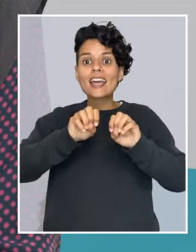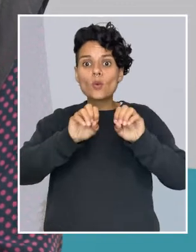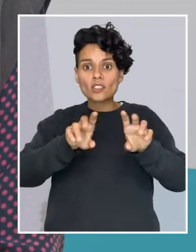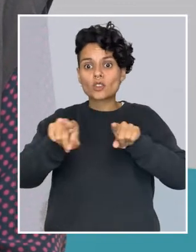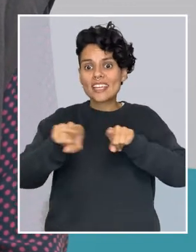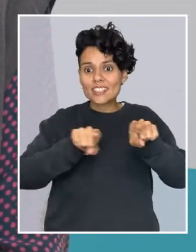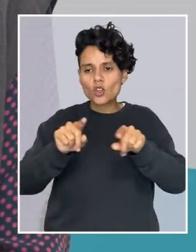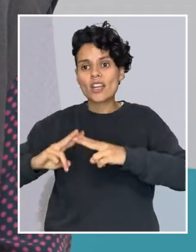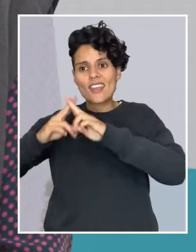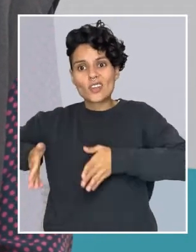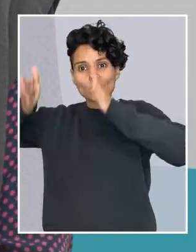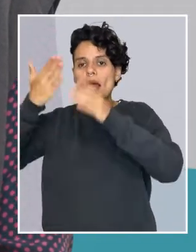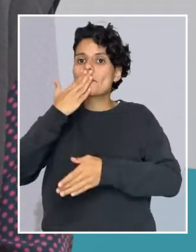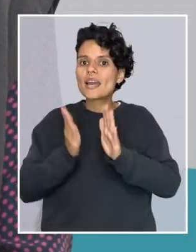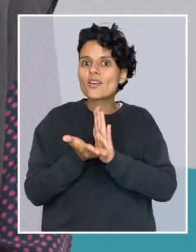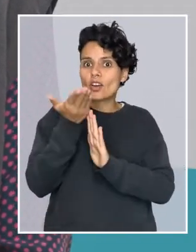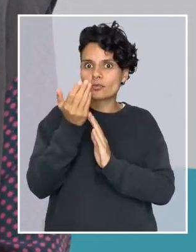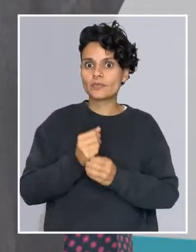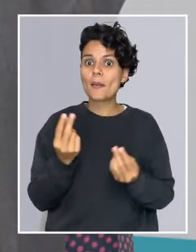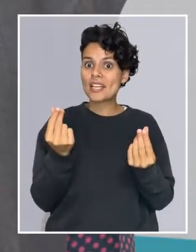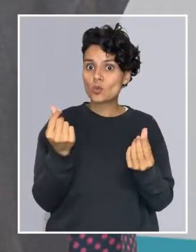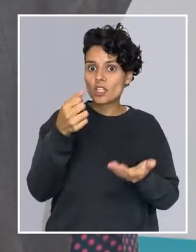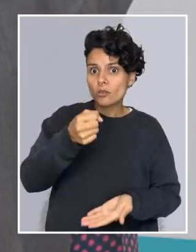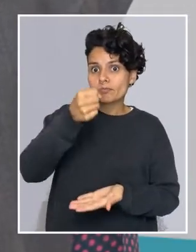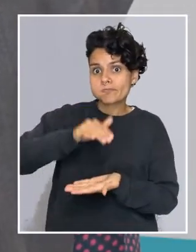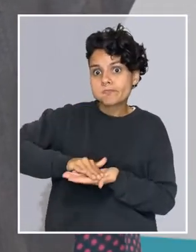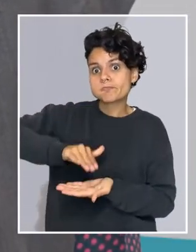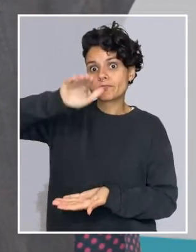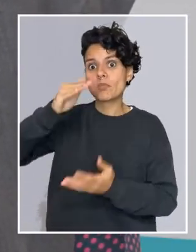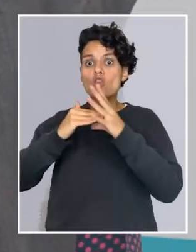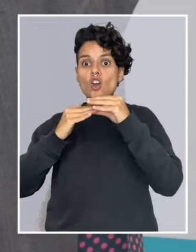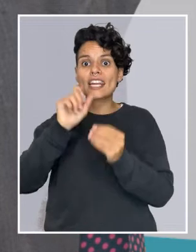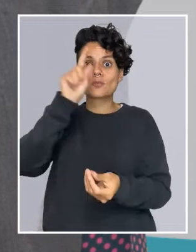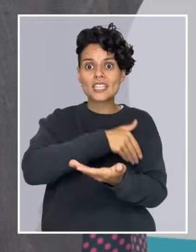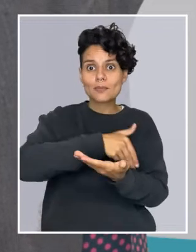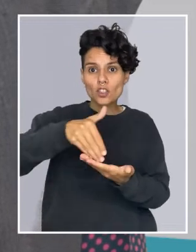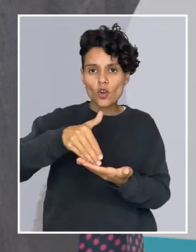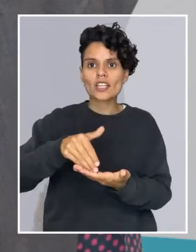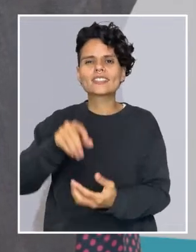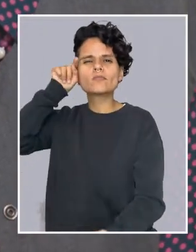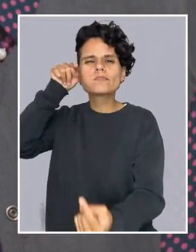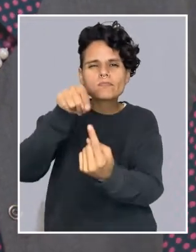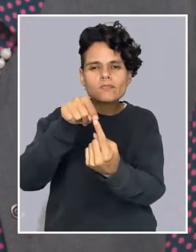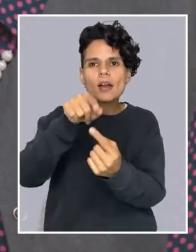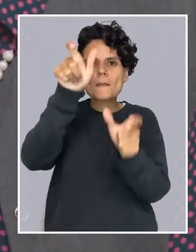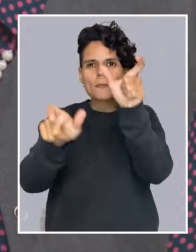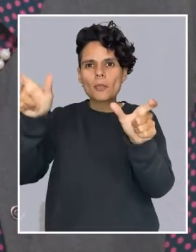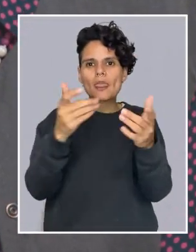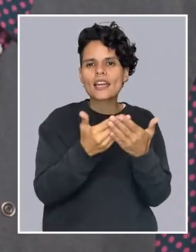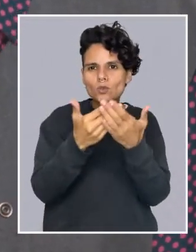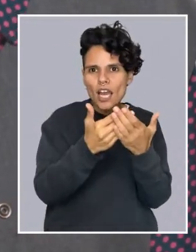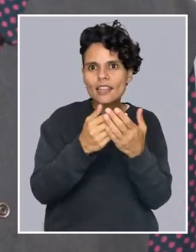Mejoraremos la gestión y la infraestructura educacional. Aumentaremos el presupuesto en más de mil millones de dólares, poniendo en el